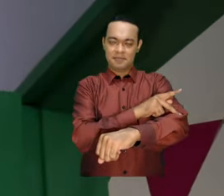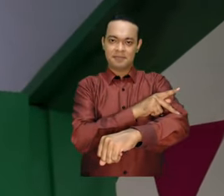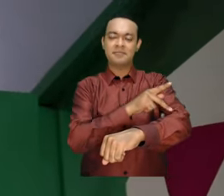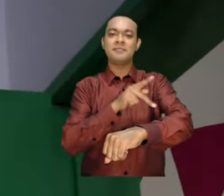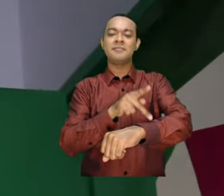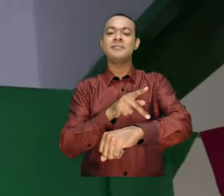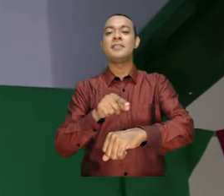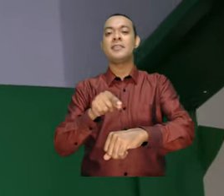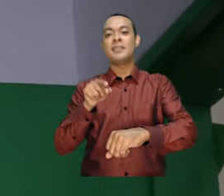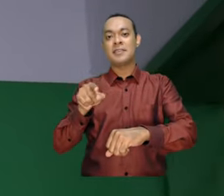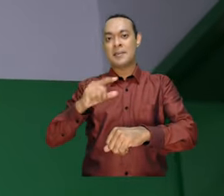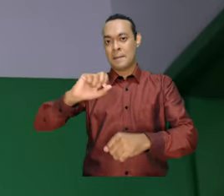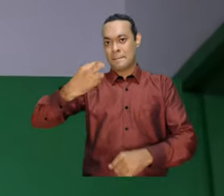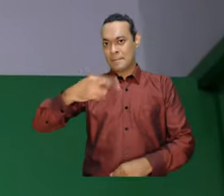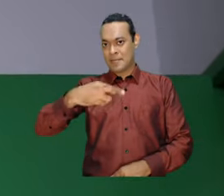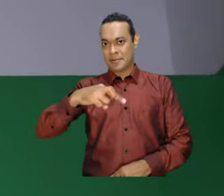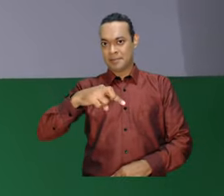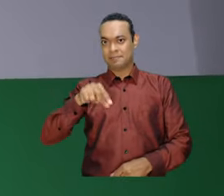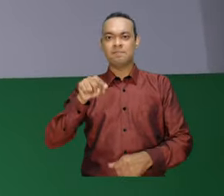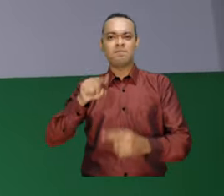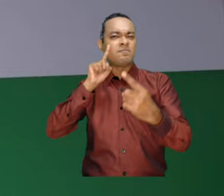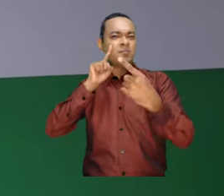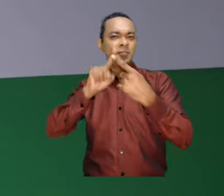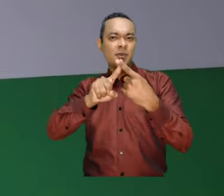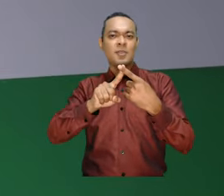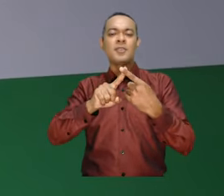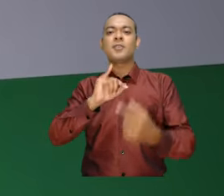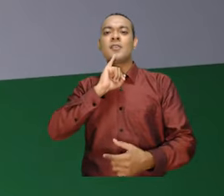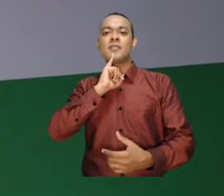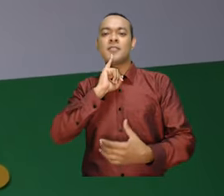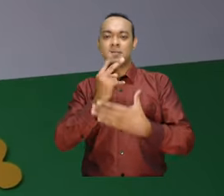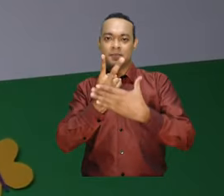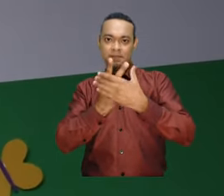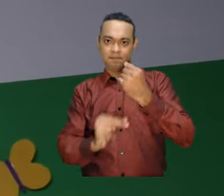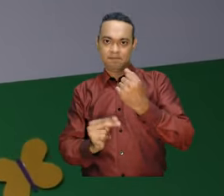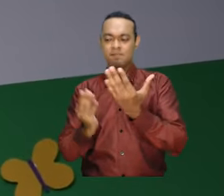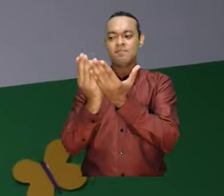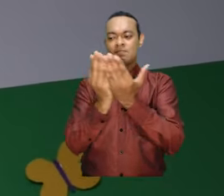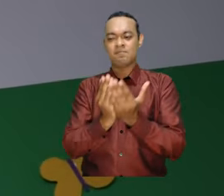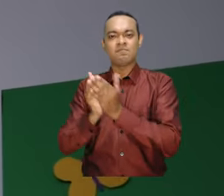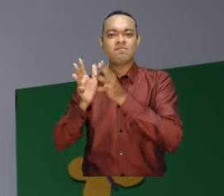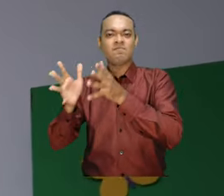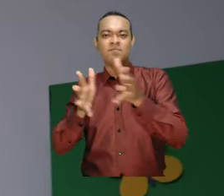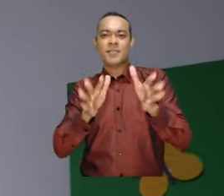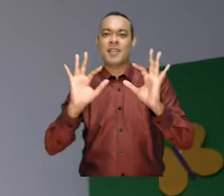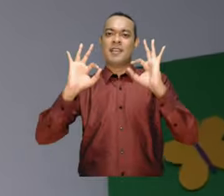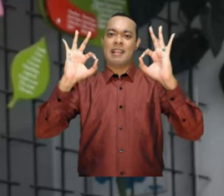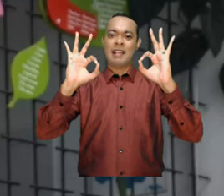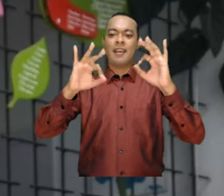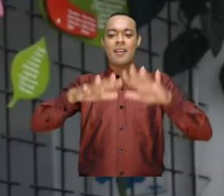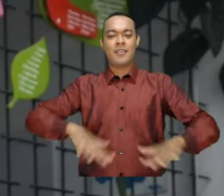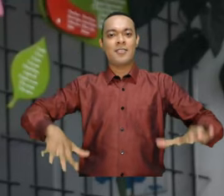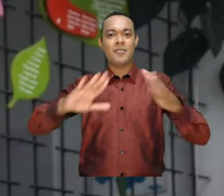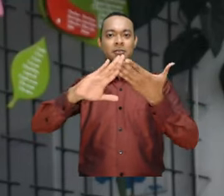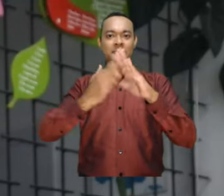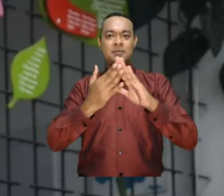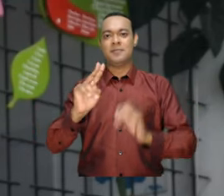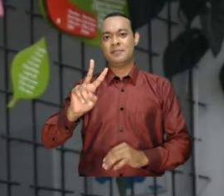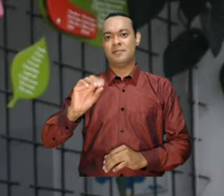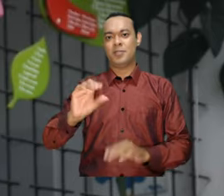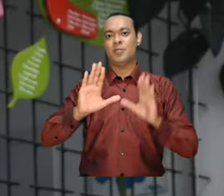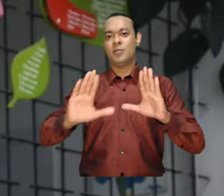enfocada a promover el bilingüismo y la educación de calidad en la Comuna 20 de Cali.